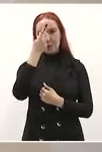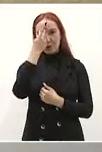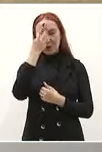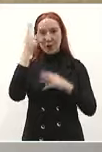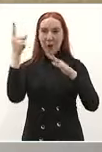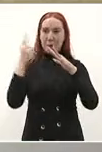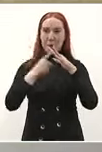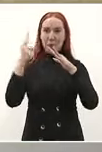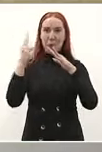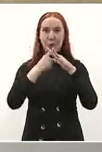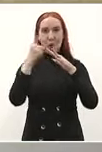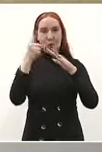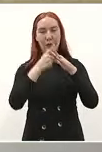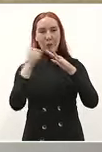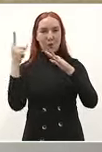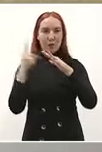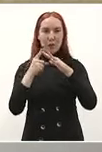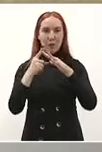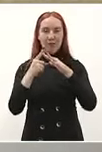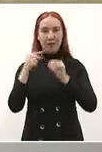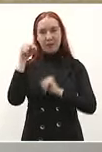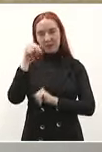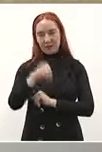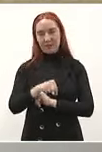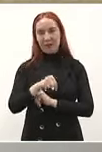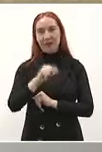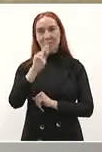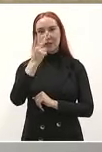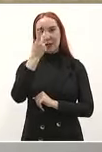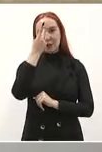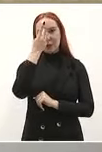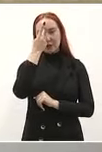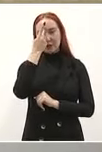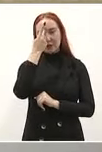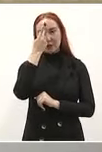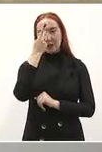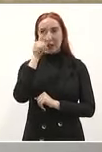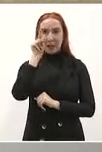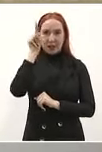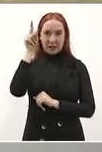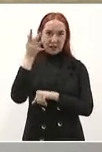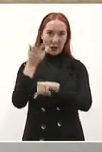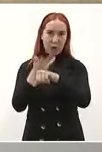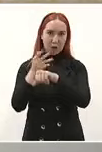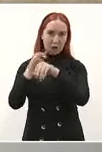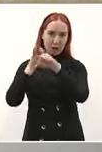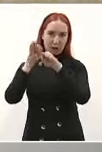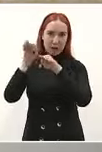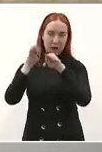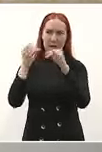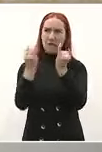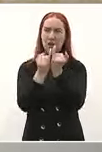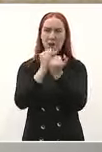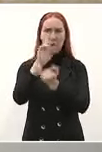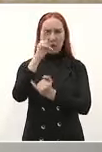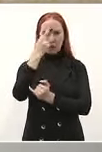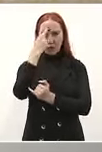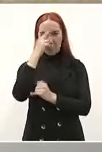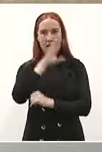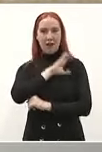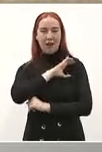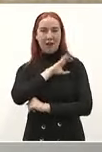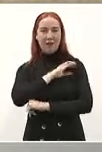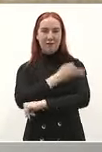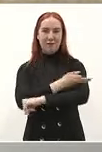los de aquí pero también los de allá que no se olvidan de su familia